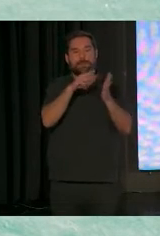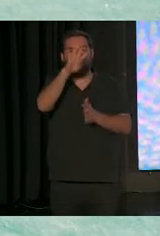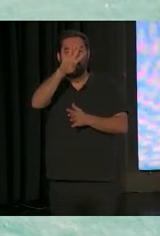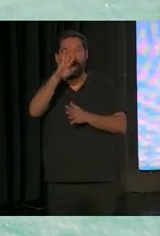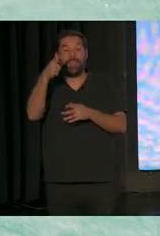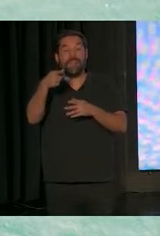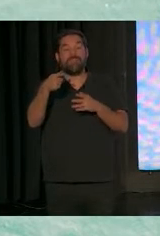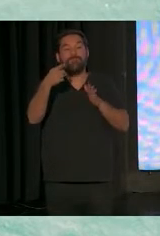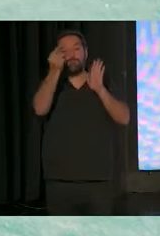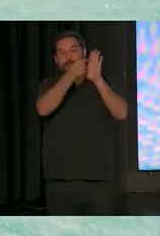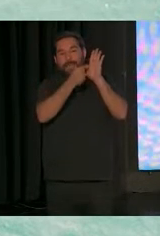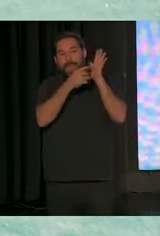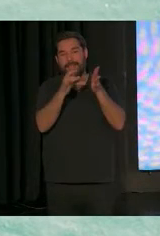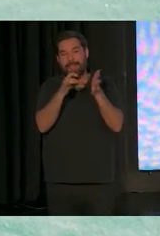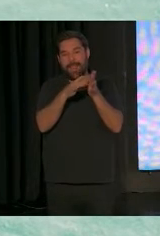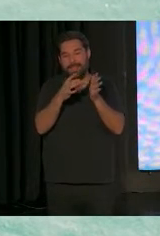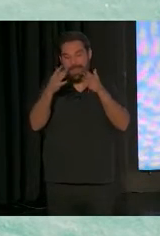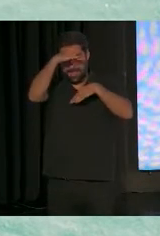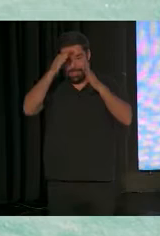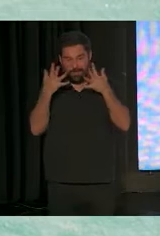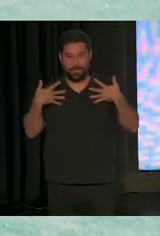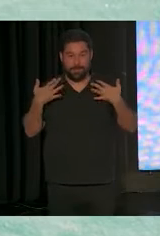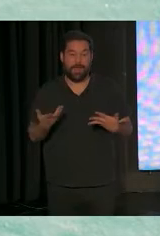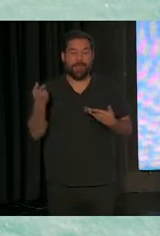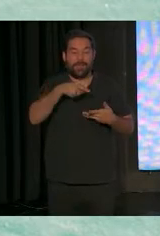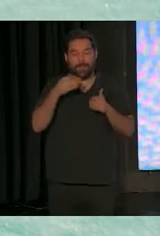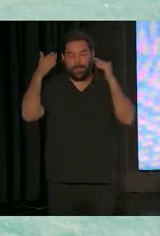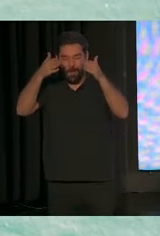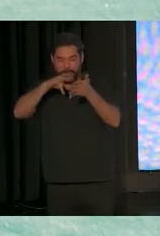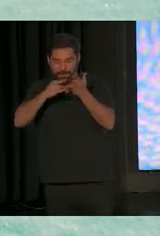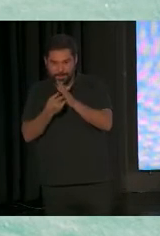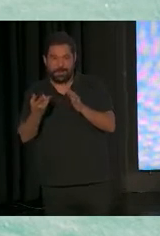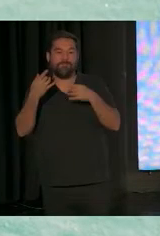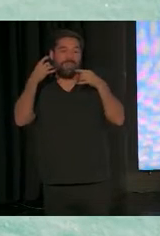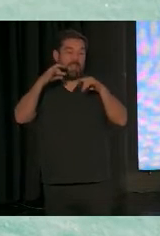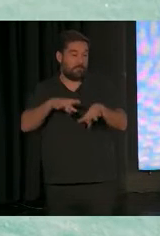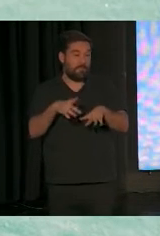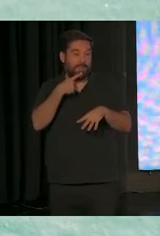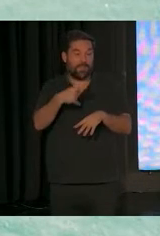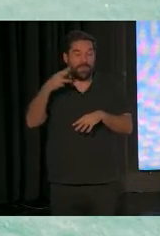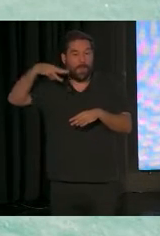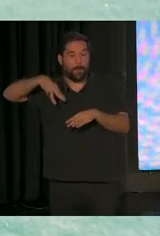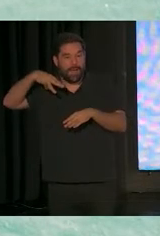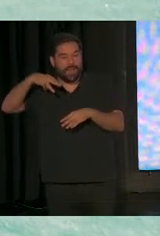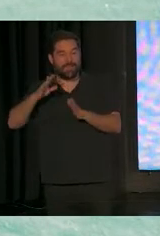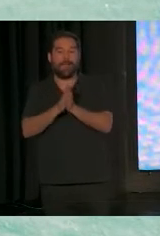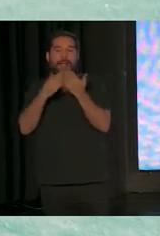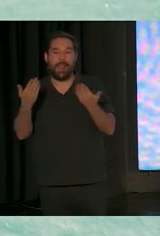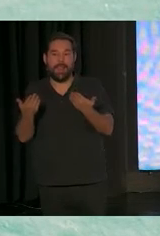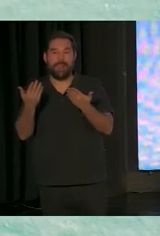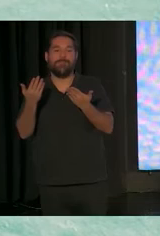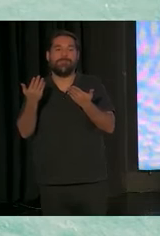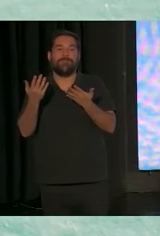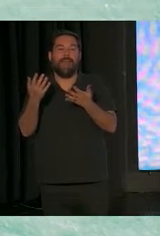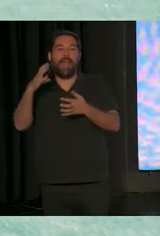atención temprana. Tenemos también las recomendaciones técnicas, como ha dicho muy bien Mercedes, el libro hecho por Cristina,